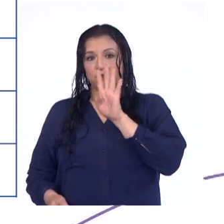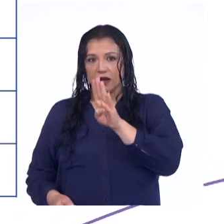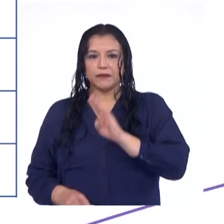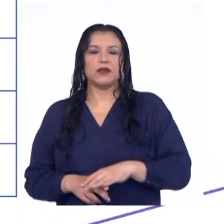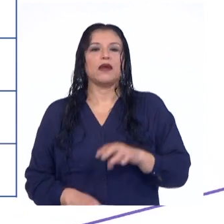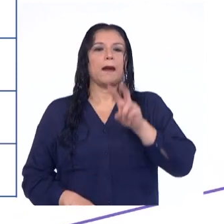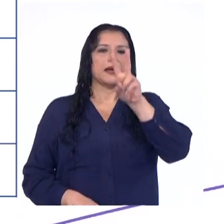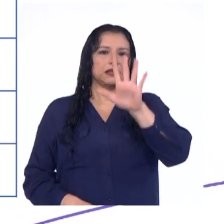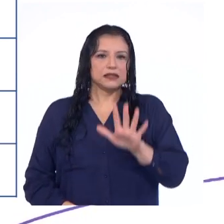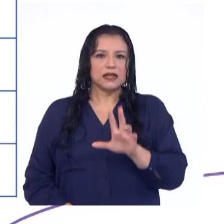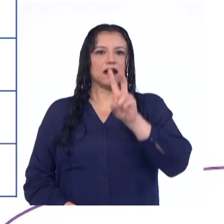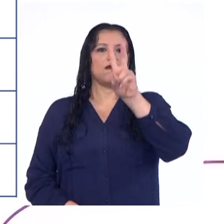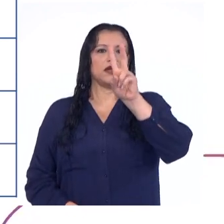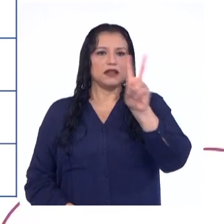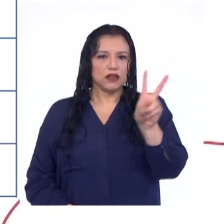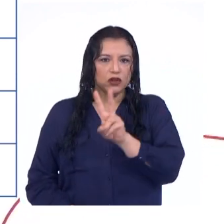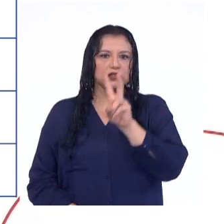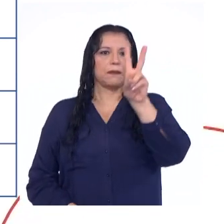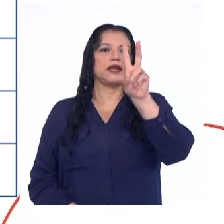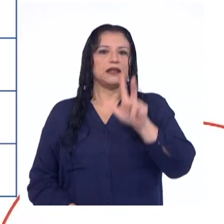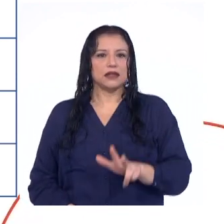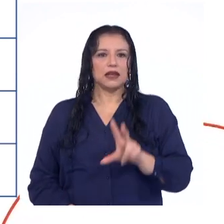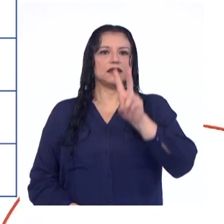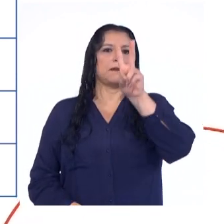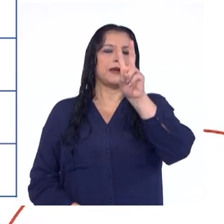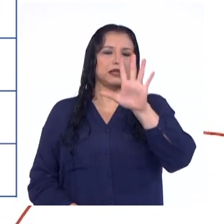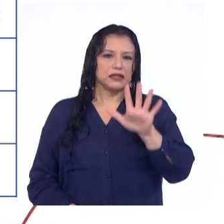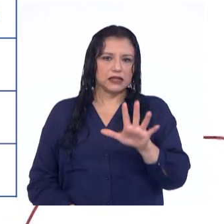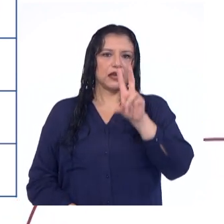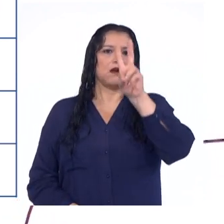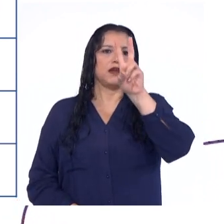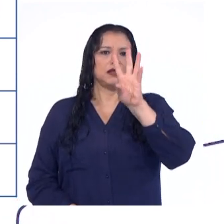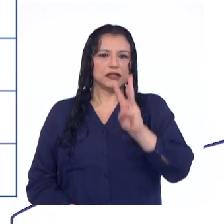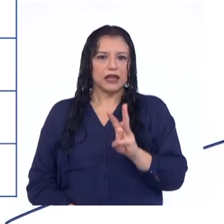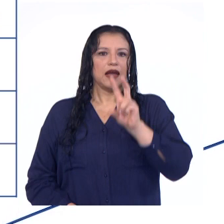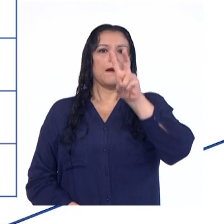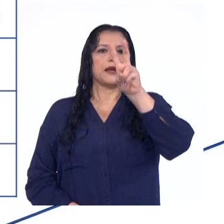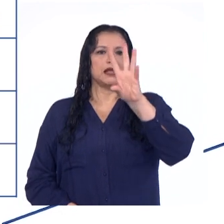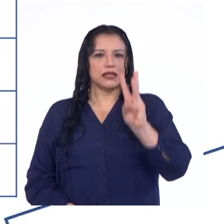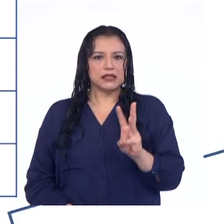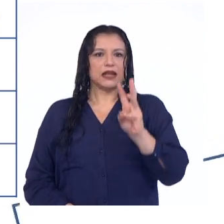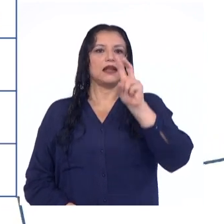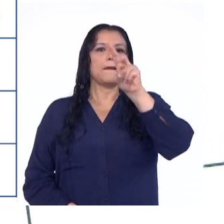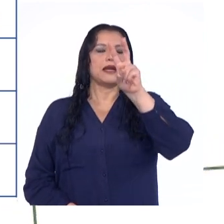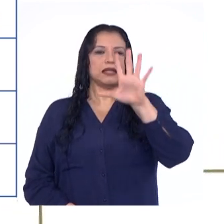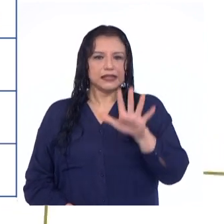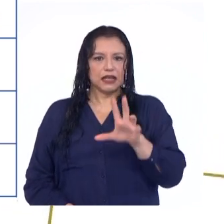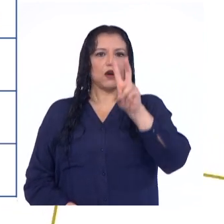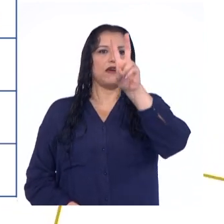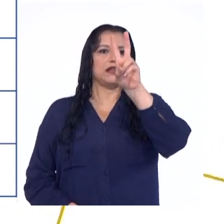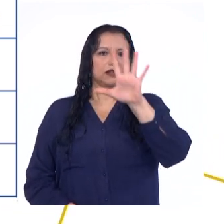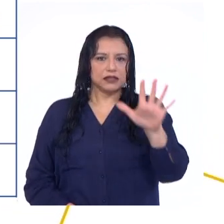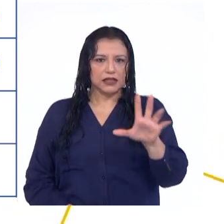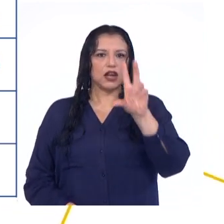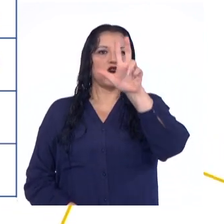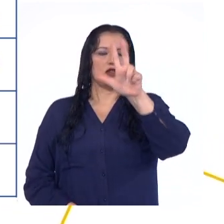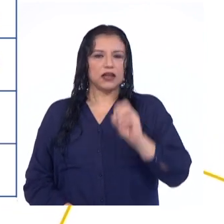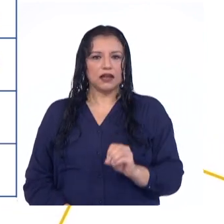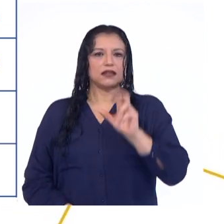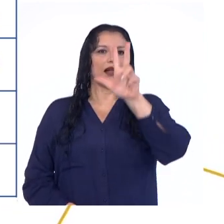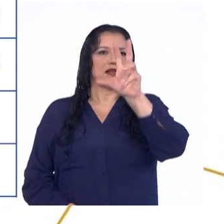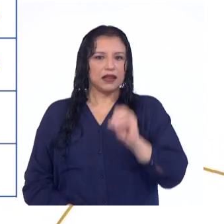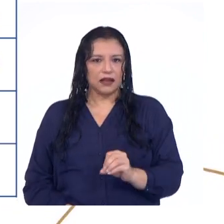25, 22, 23, 25, 26, 26, 25, 25, 30,